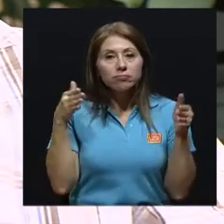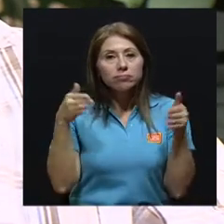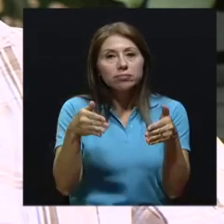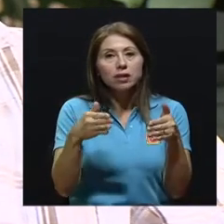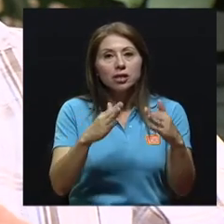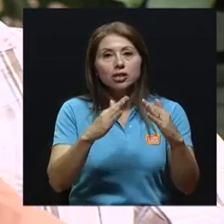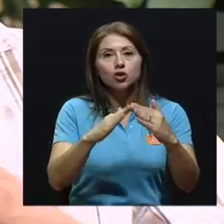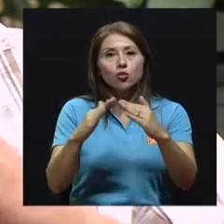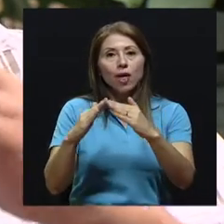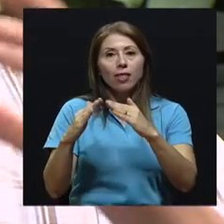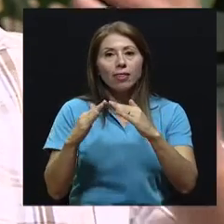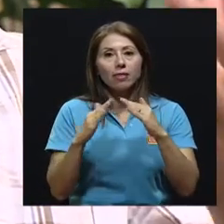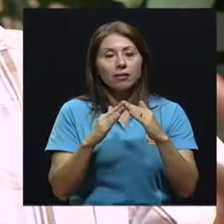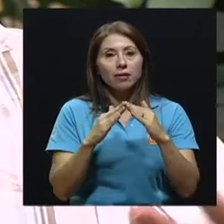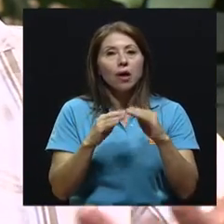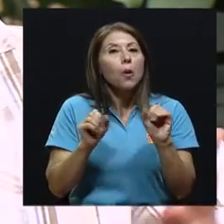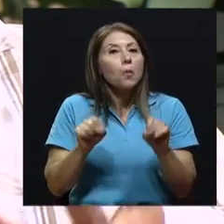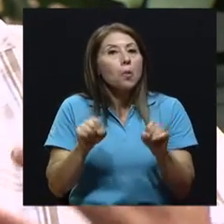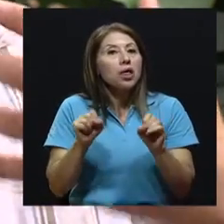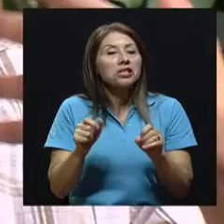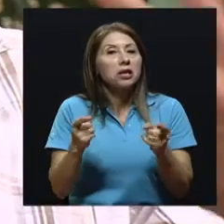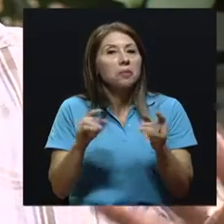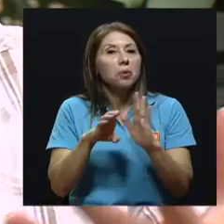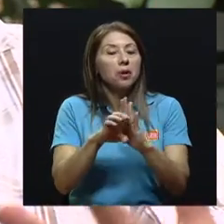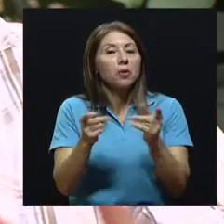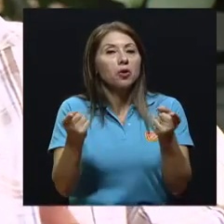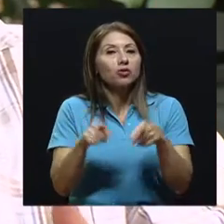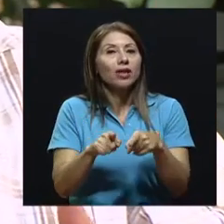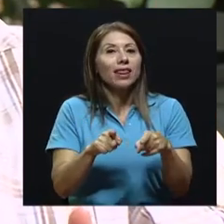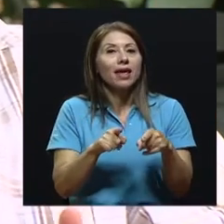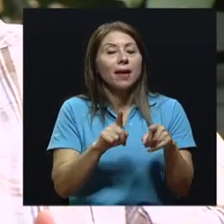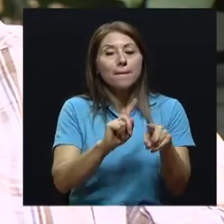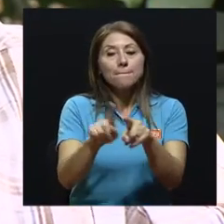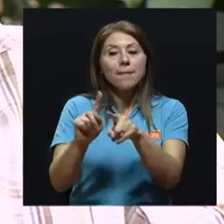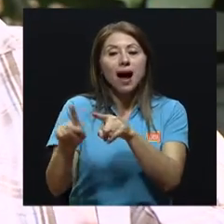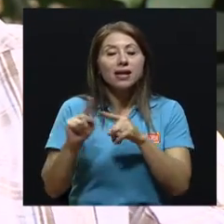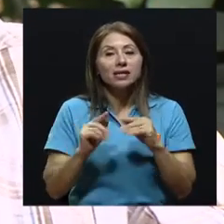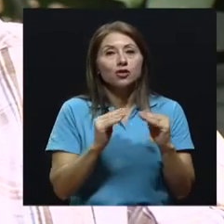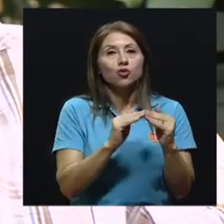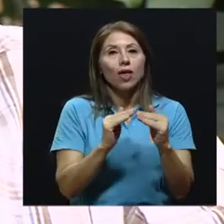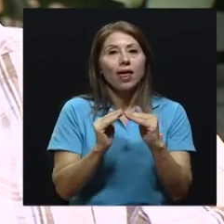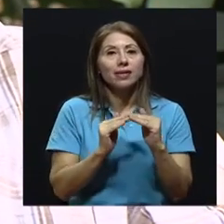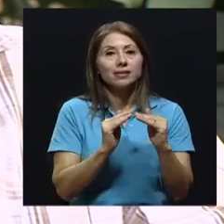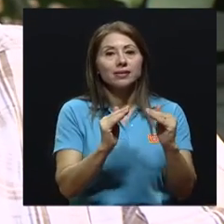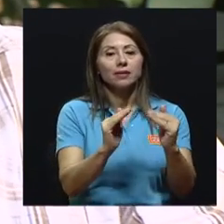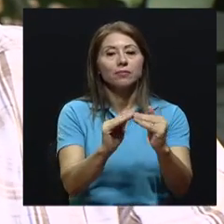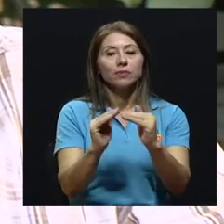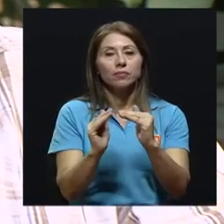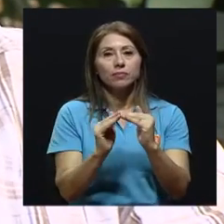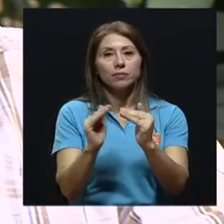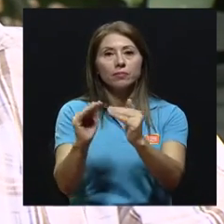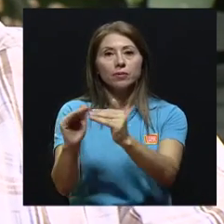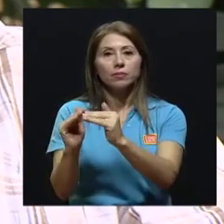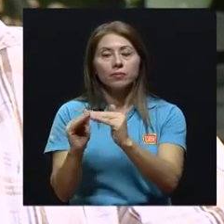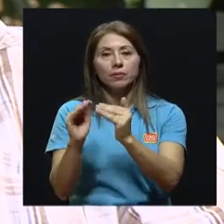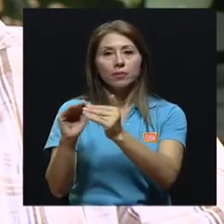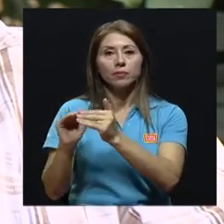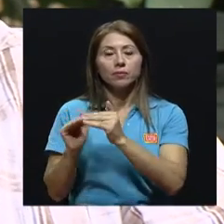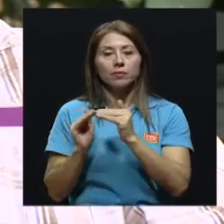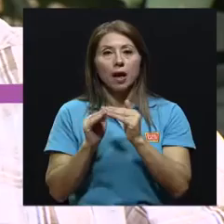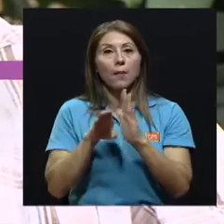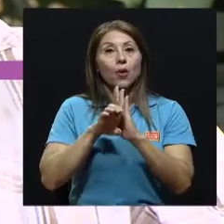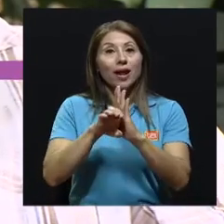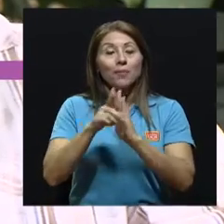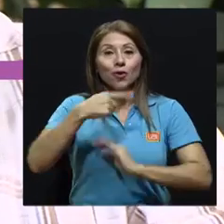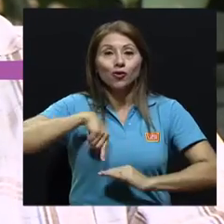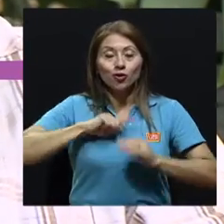puede ser una convergencia de lo que sucede en varias ciudades, en este caso el área metropolitana, que es el área de estudio de nosotros, ahí es donde se concentra